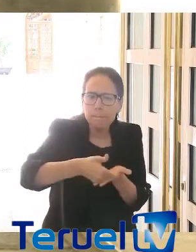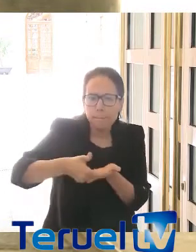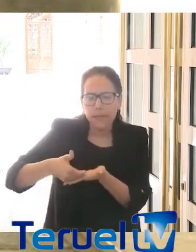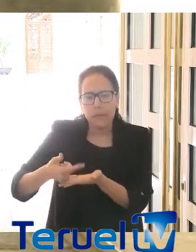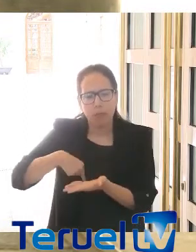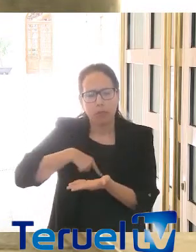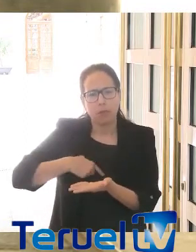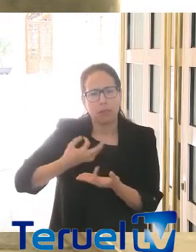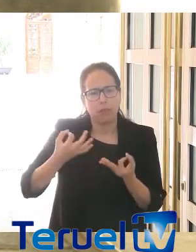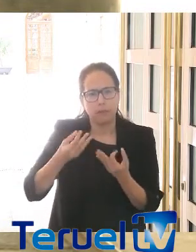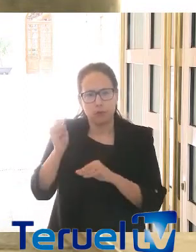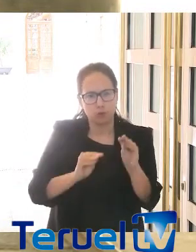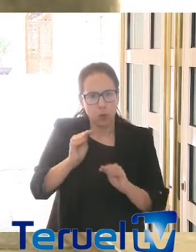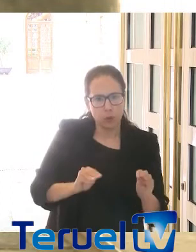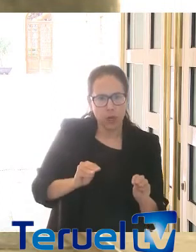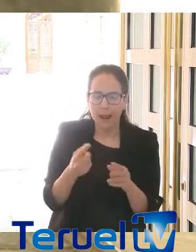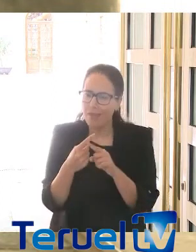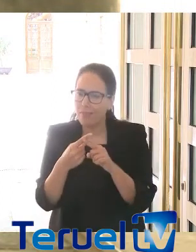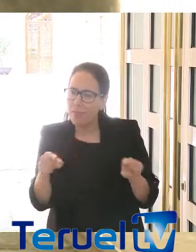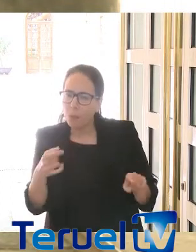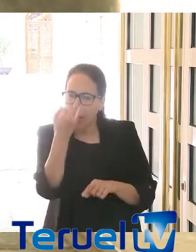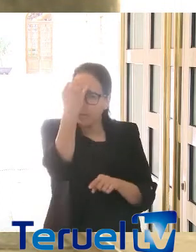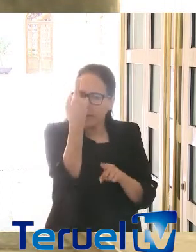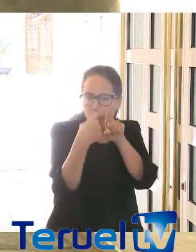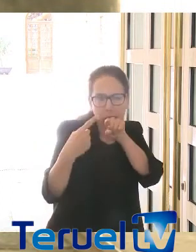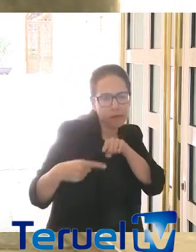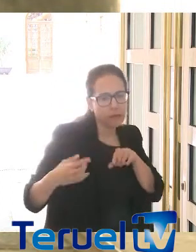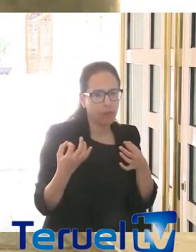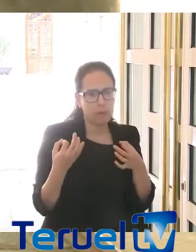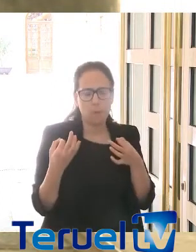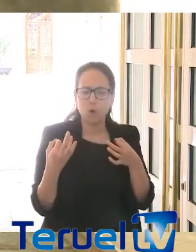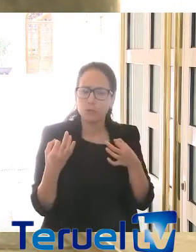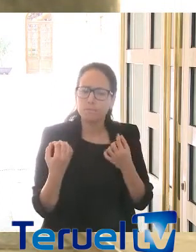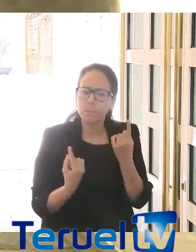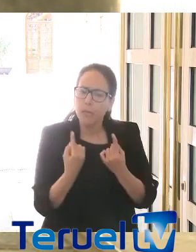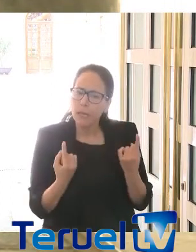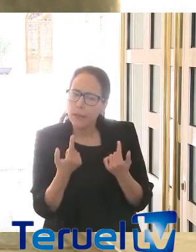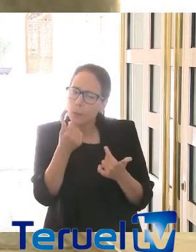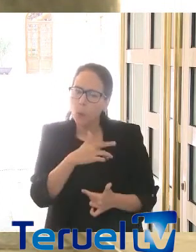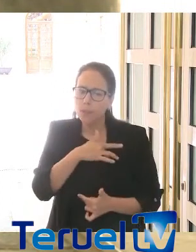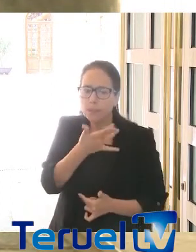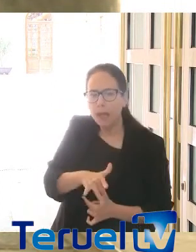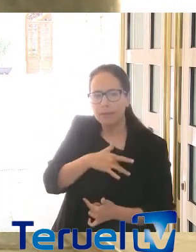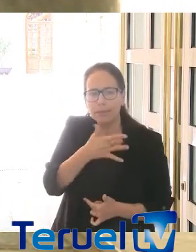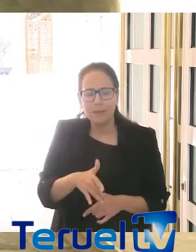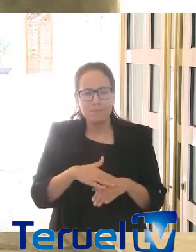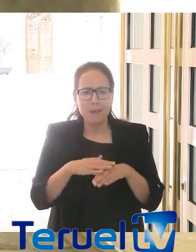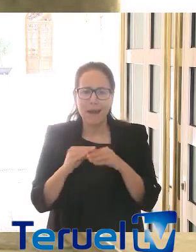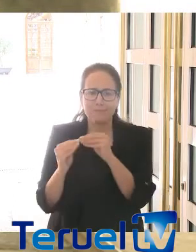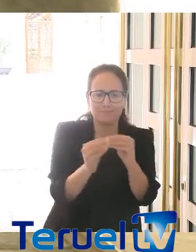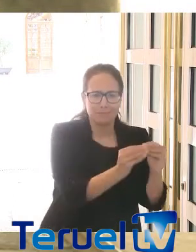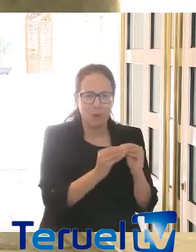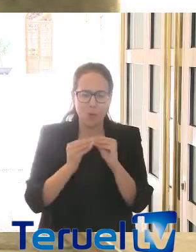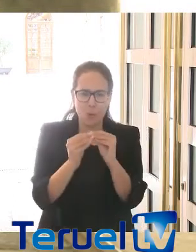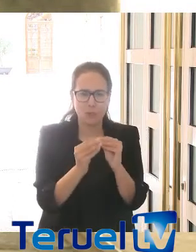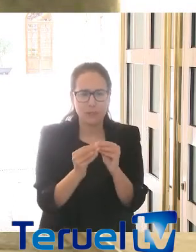por nuestras diferencias y nuestras ideologías. Tenemos que limar cada uno ciertos aspectos de nuestras